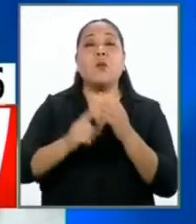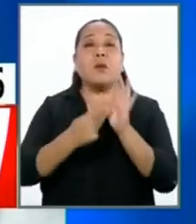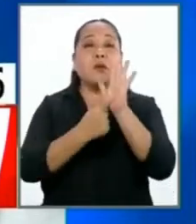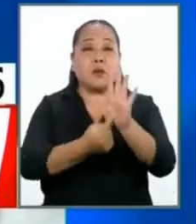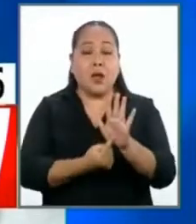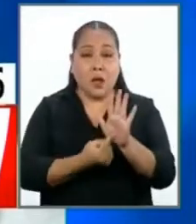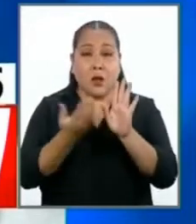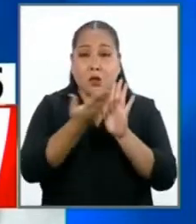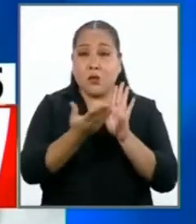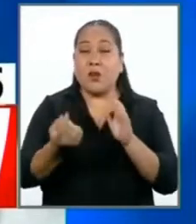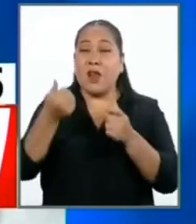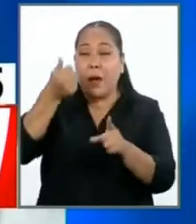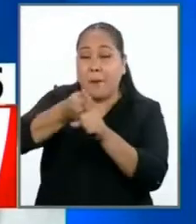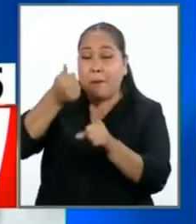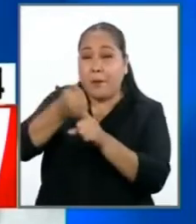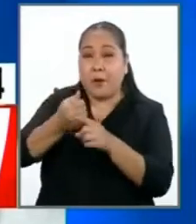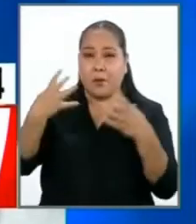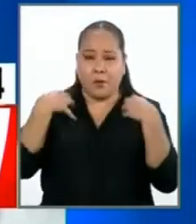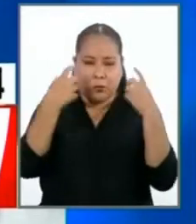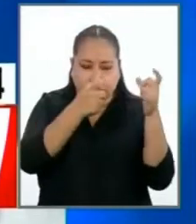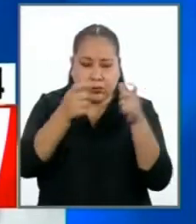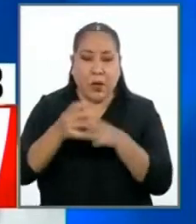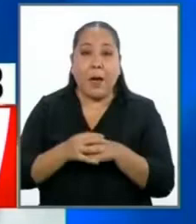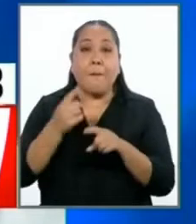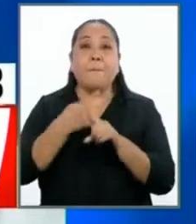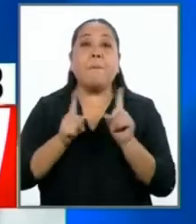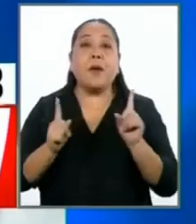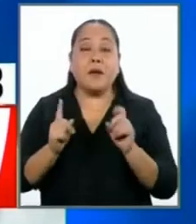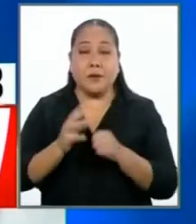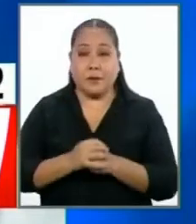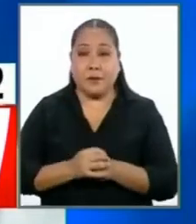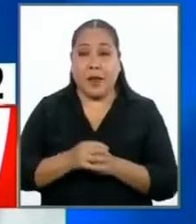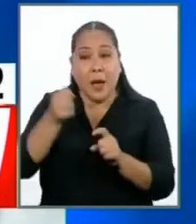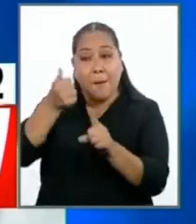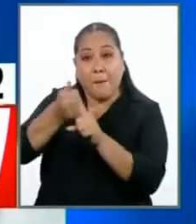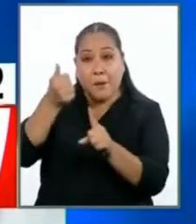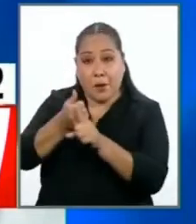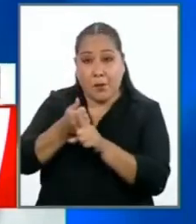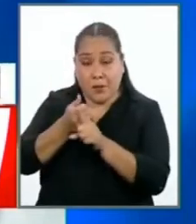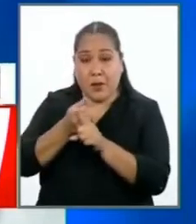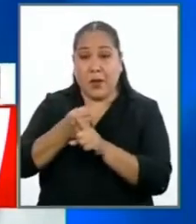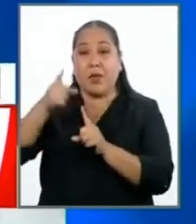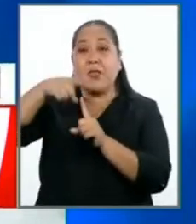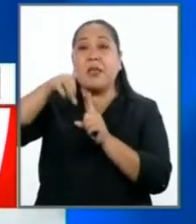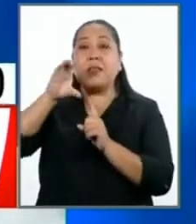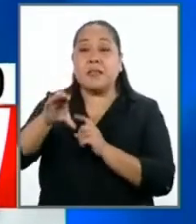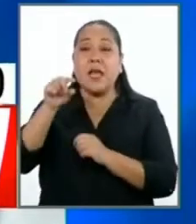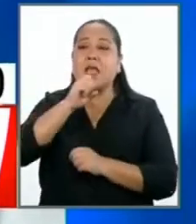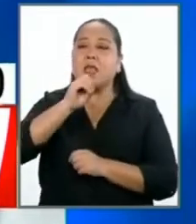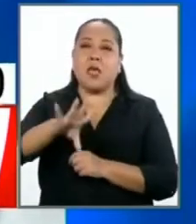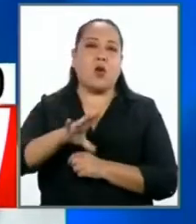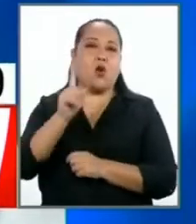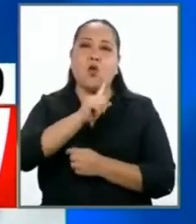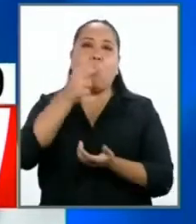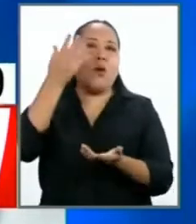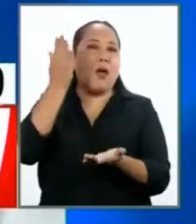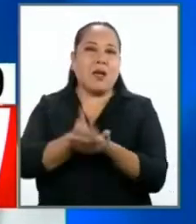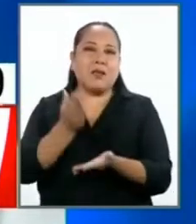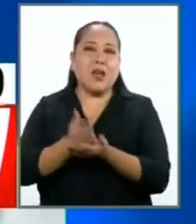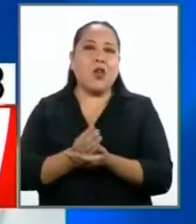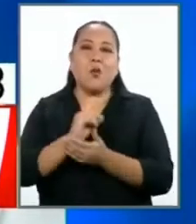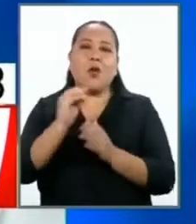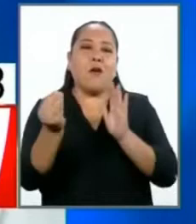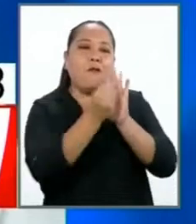contraloría, pero lamentablemente el propio tribunal constitucional dijo que no podía sancionar porque no estaban tipificados.